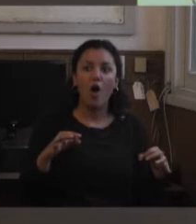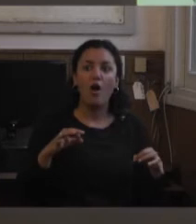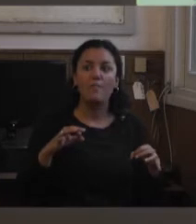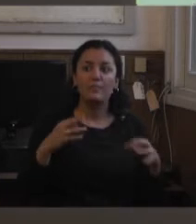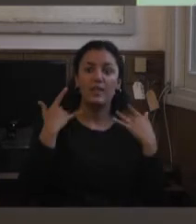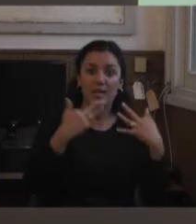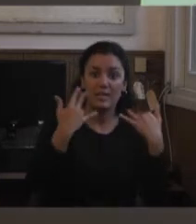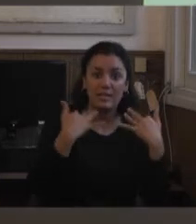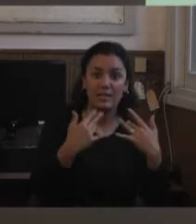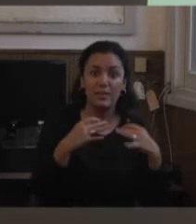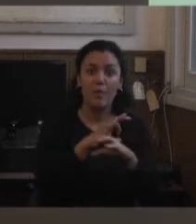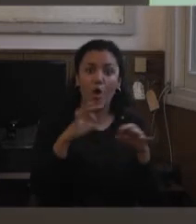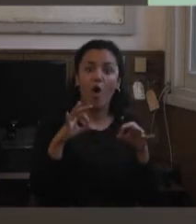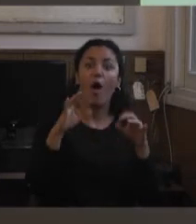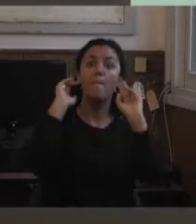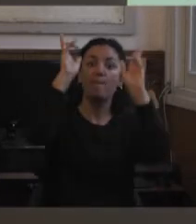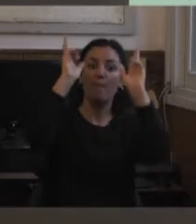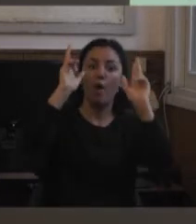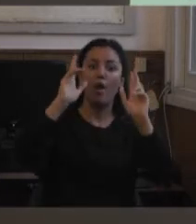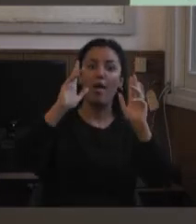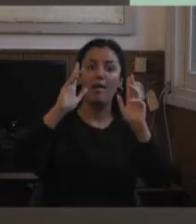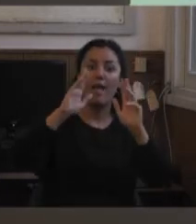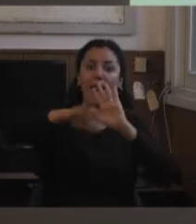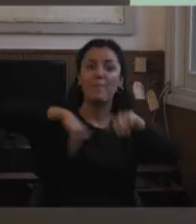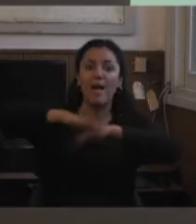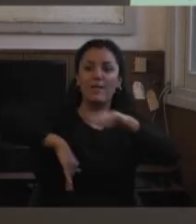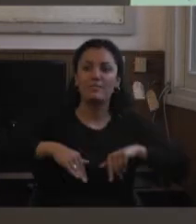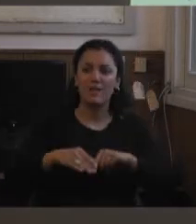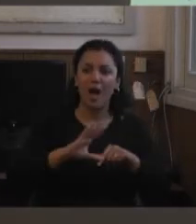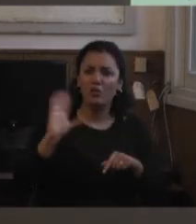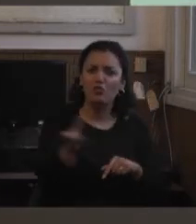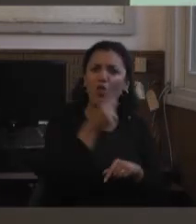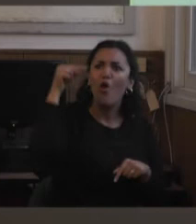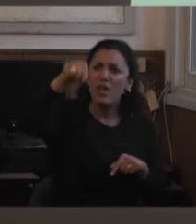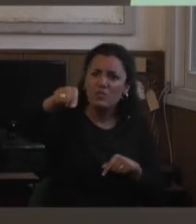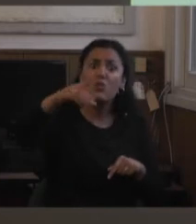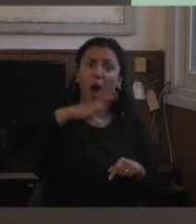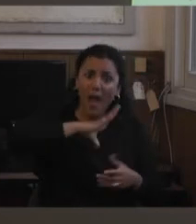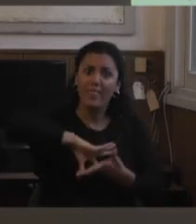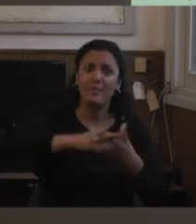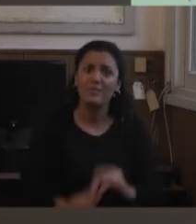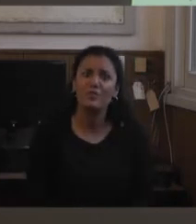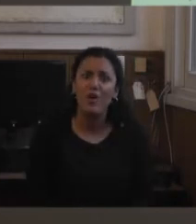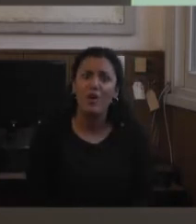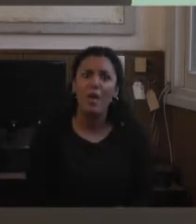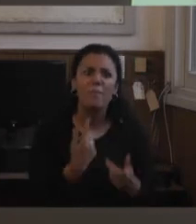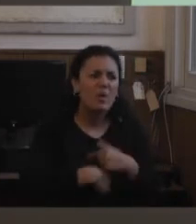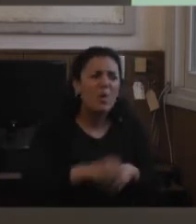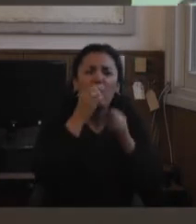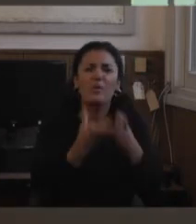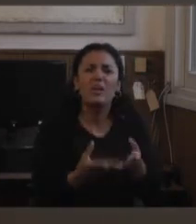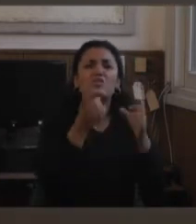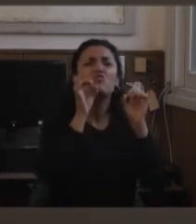voley algo de eso se llama deporte adaptado y todo el tiempo se adapta ¿por qué en la discapacidad hay que poner que eso es